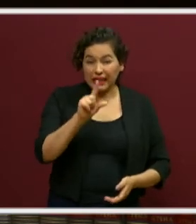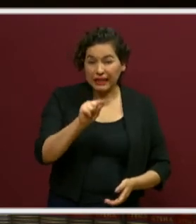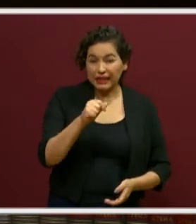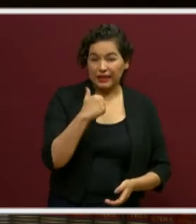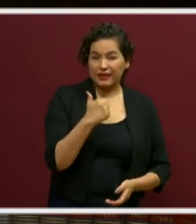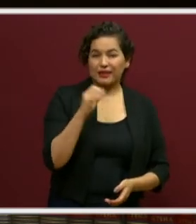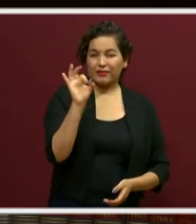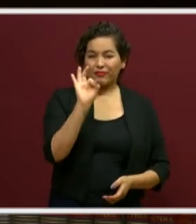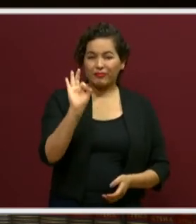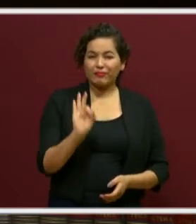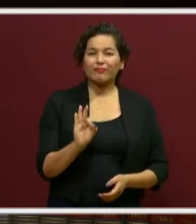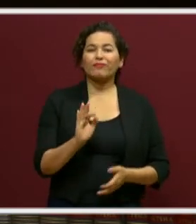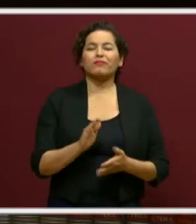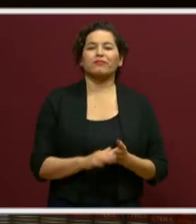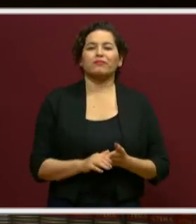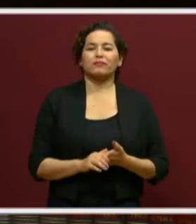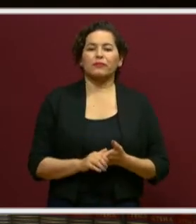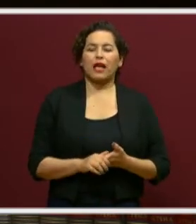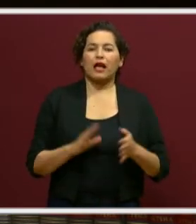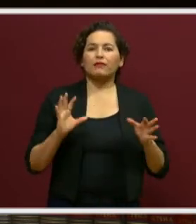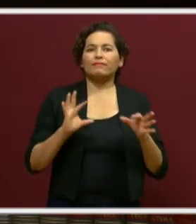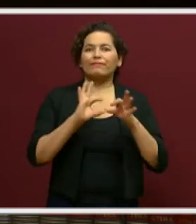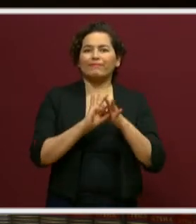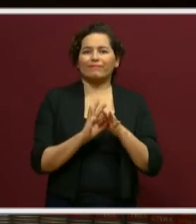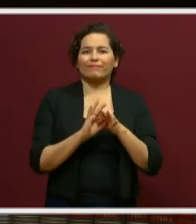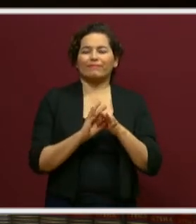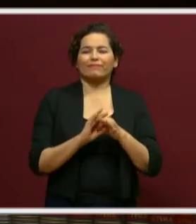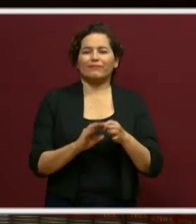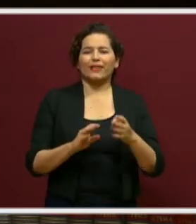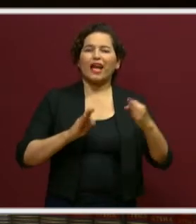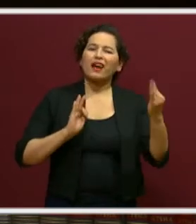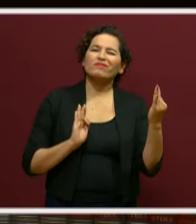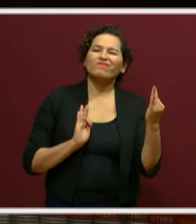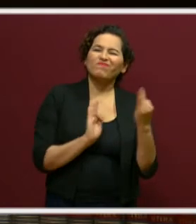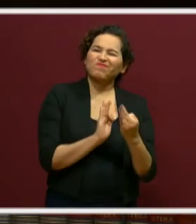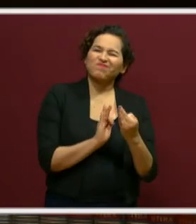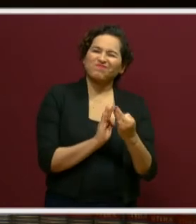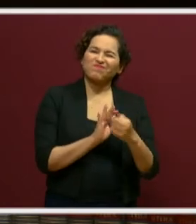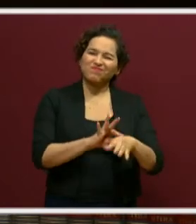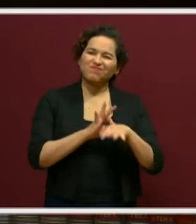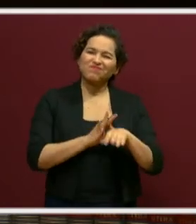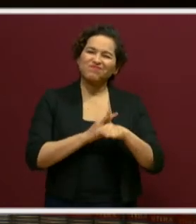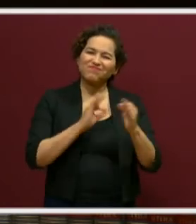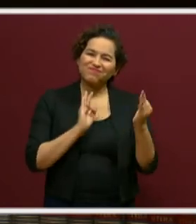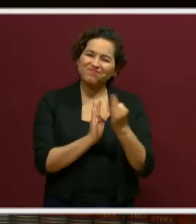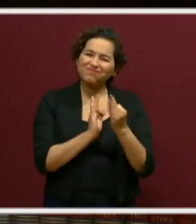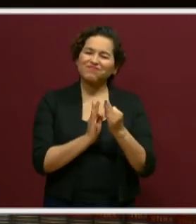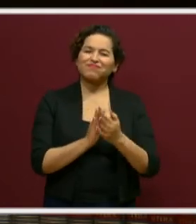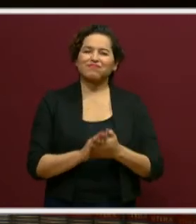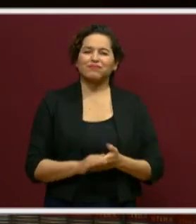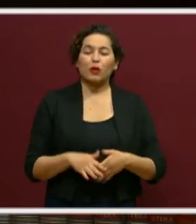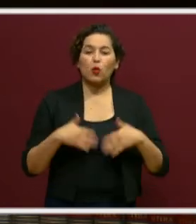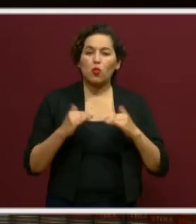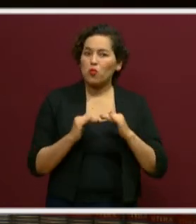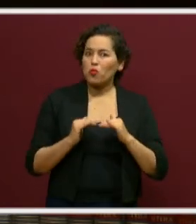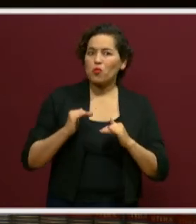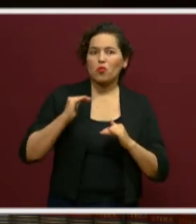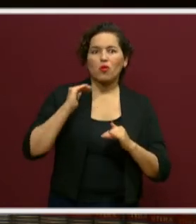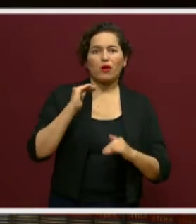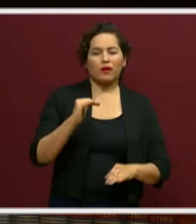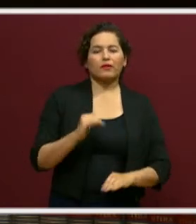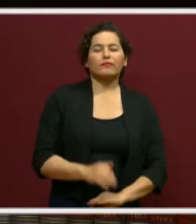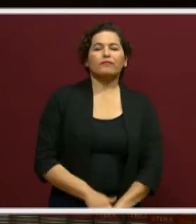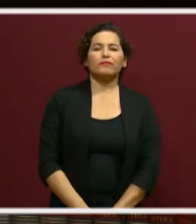se relaciona con la modalidad presencial. 76% con la modalidad